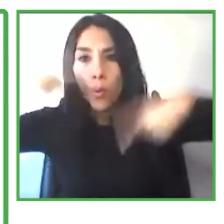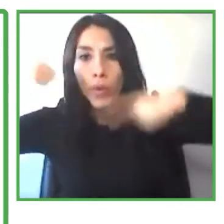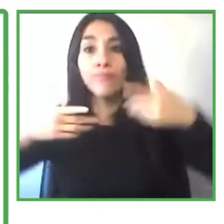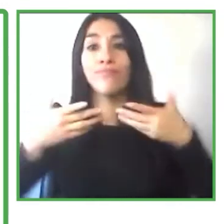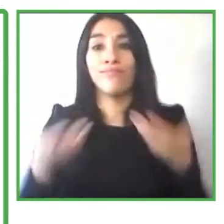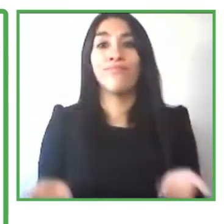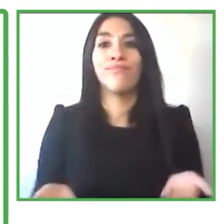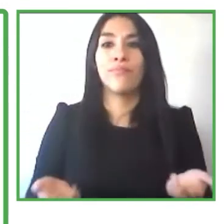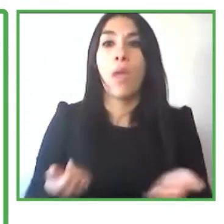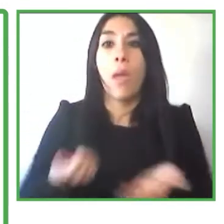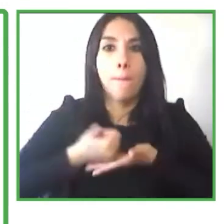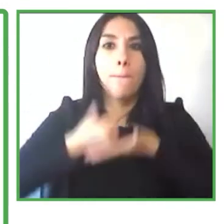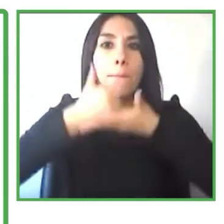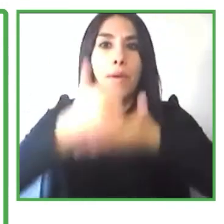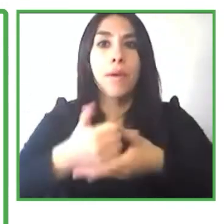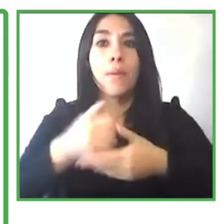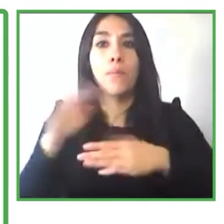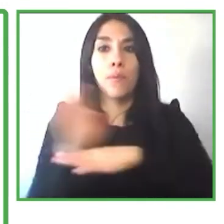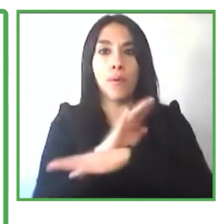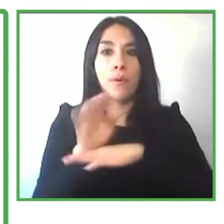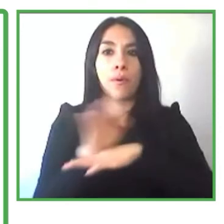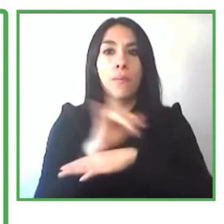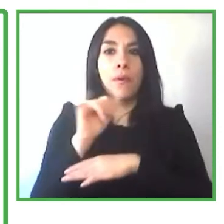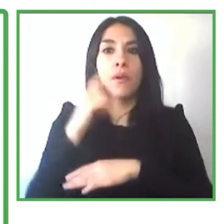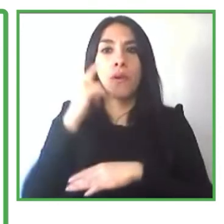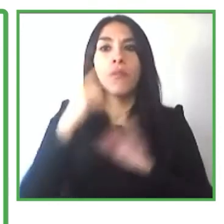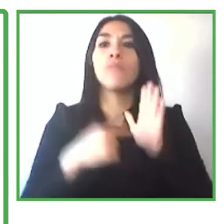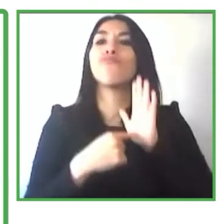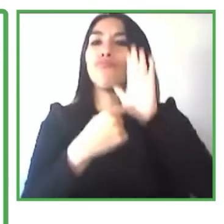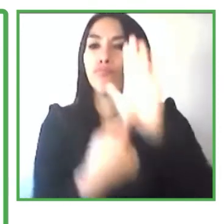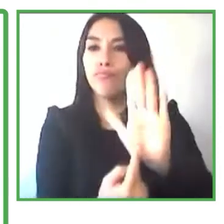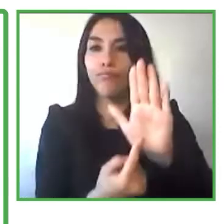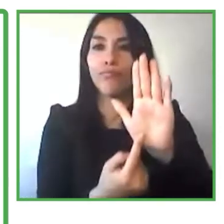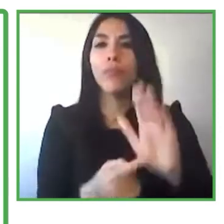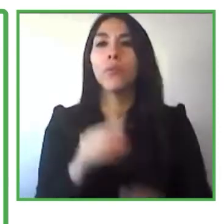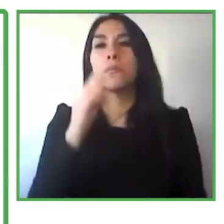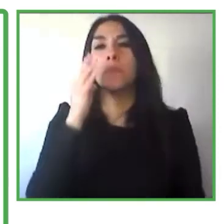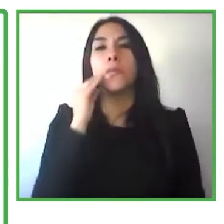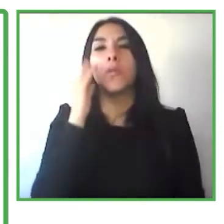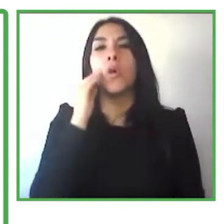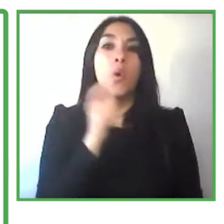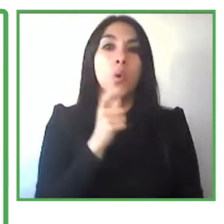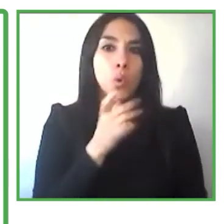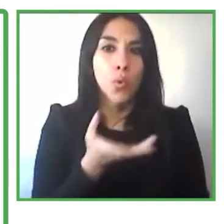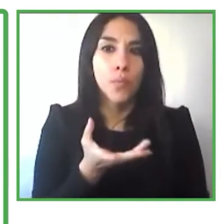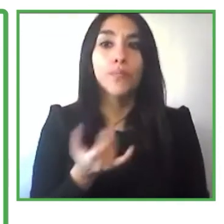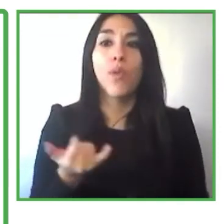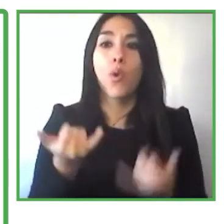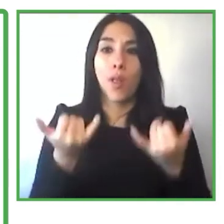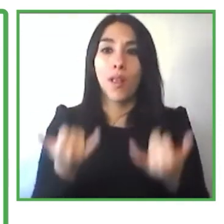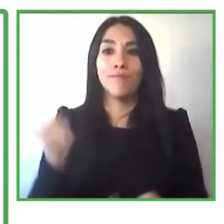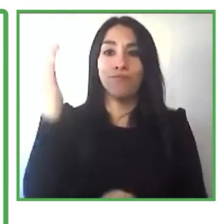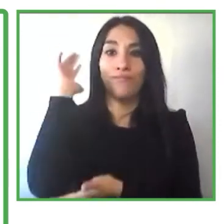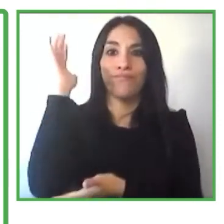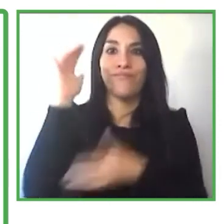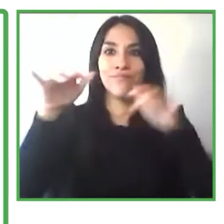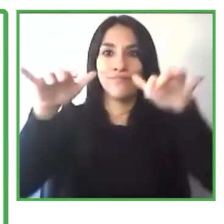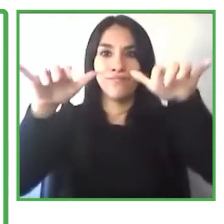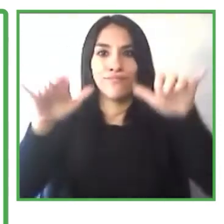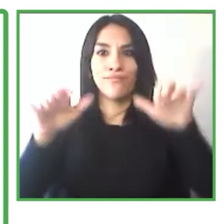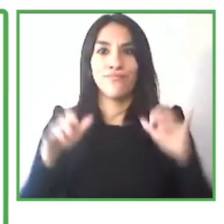a demostrar las experiencias que tienen es en los seminarios las reuniones sin embargo también